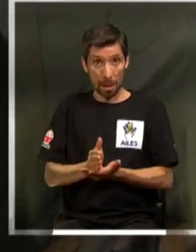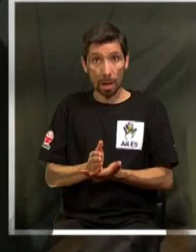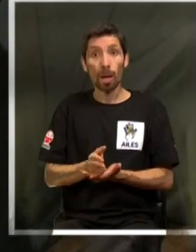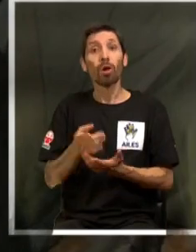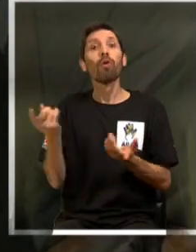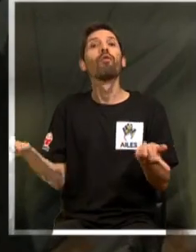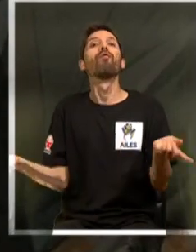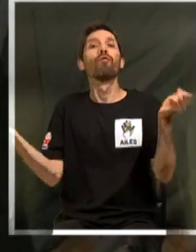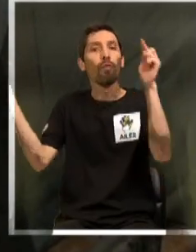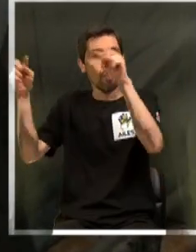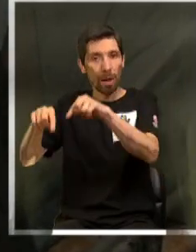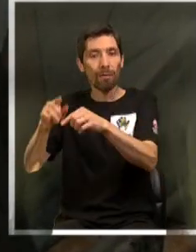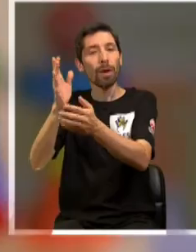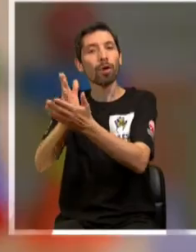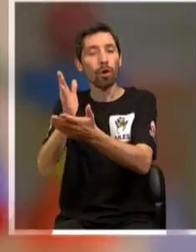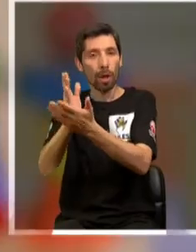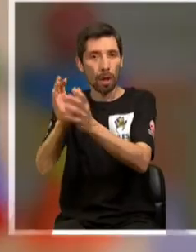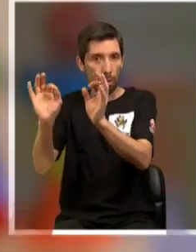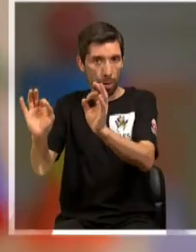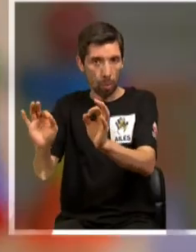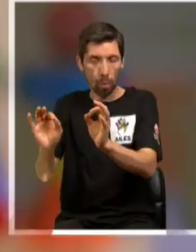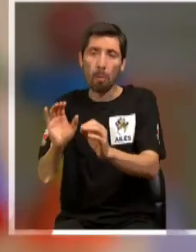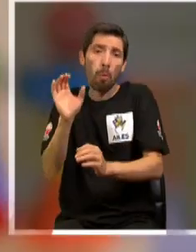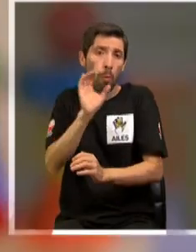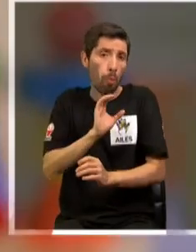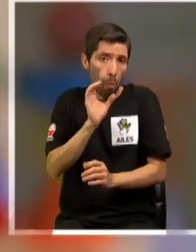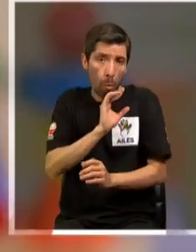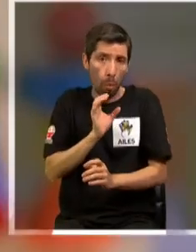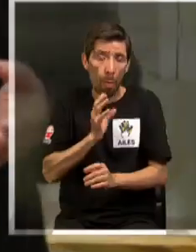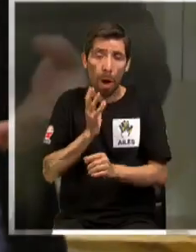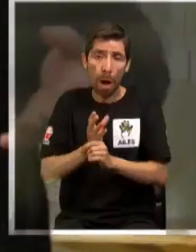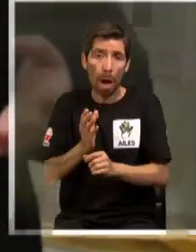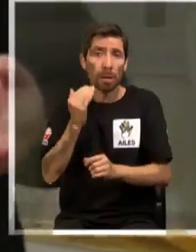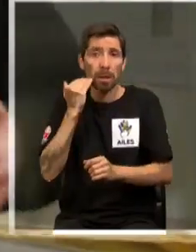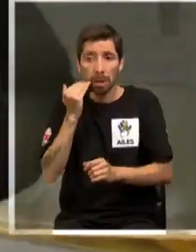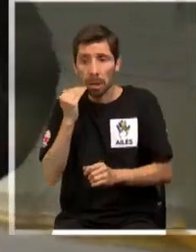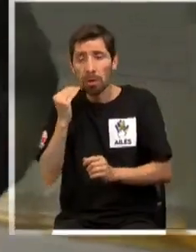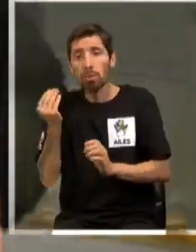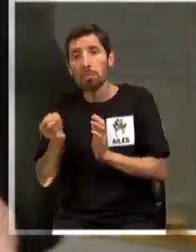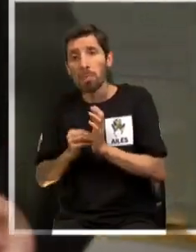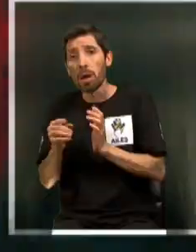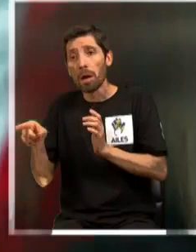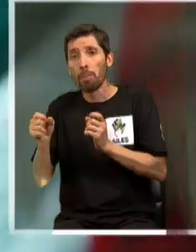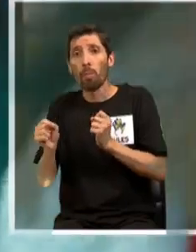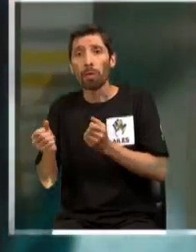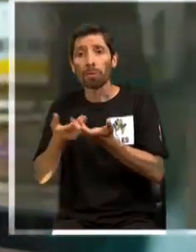volviera a una escuela regular con un curso donde hubiera más niños, donde pudiera socializar.